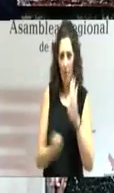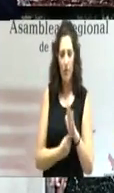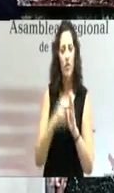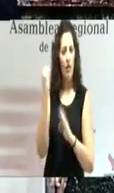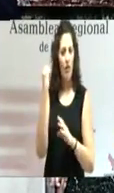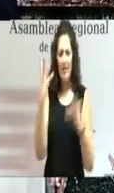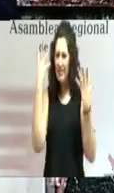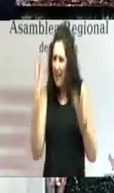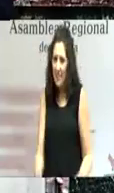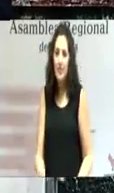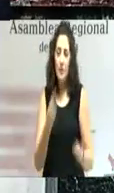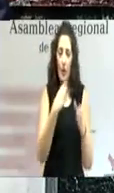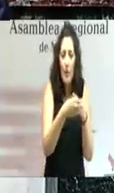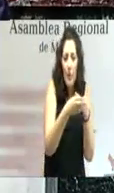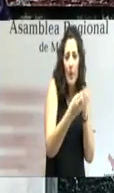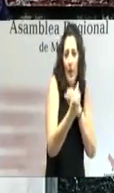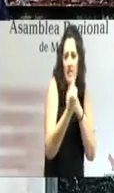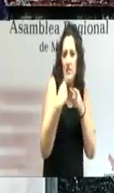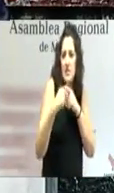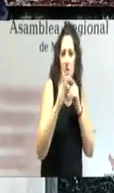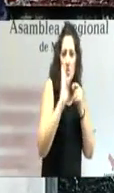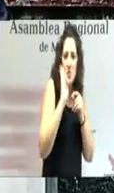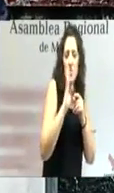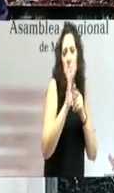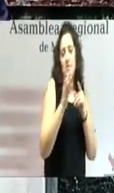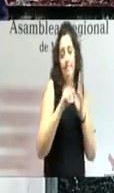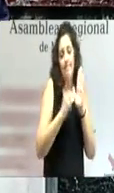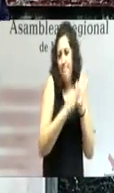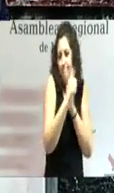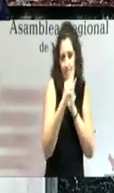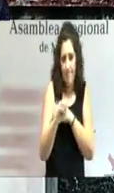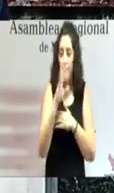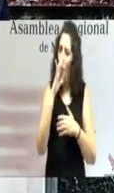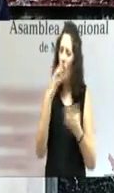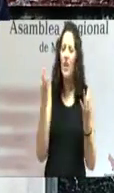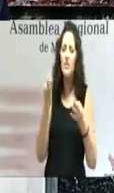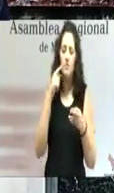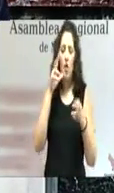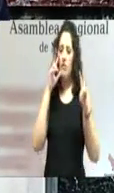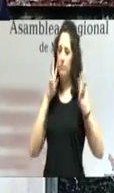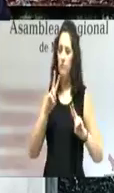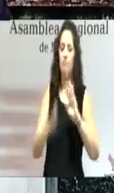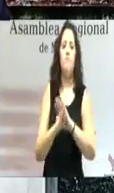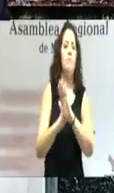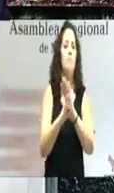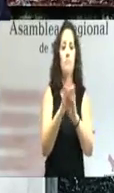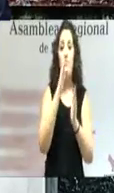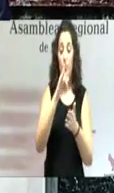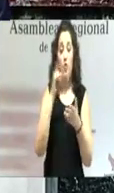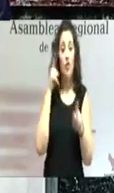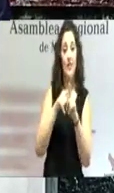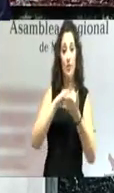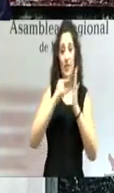Pero ahora es el momento de mirar adelante. Es necesario que subamos esfuerzos para que nuestro sistema democrático sea más fuerte